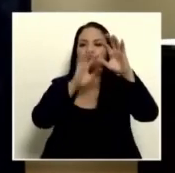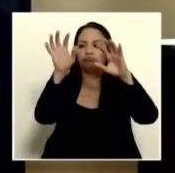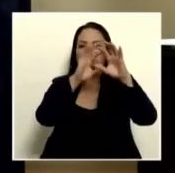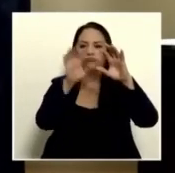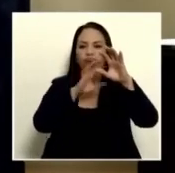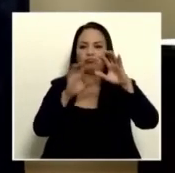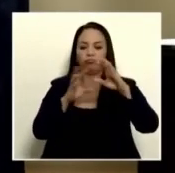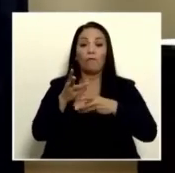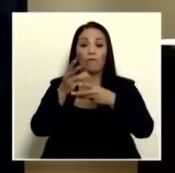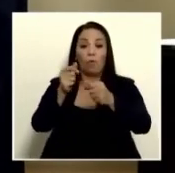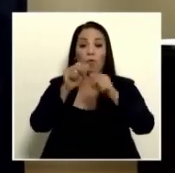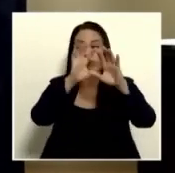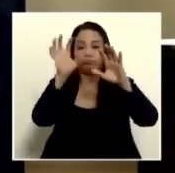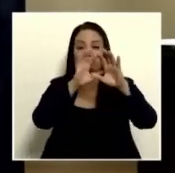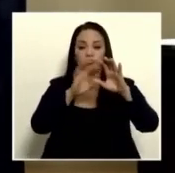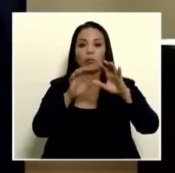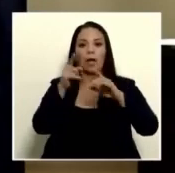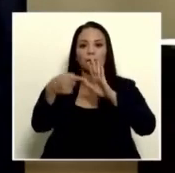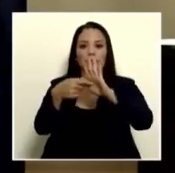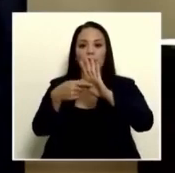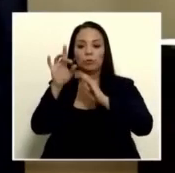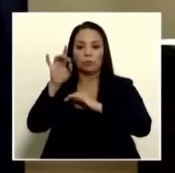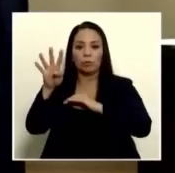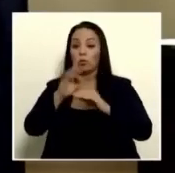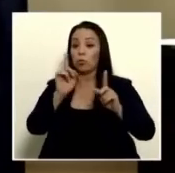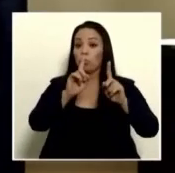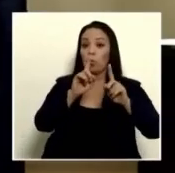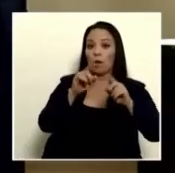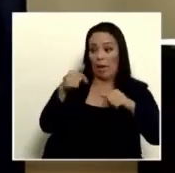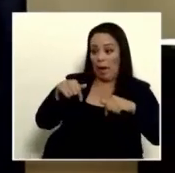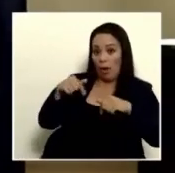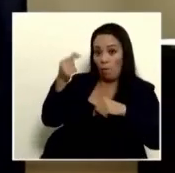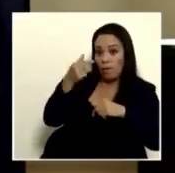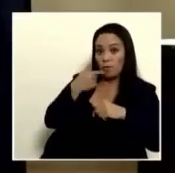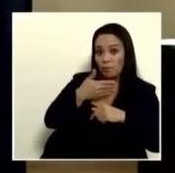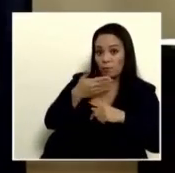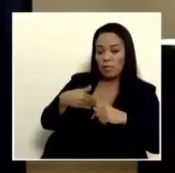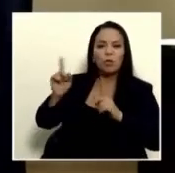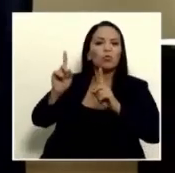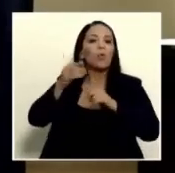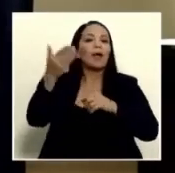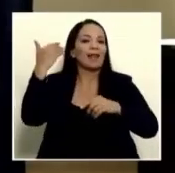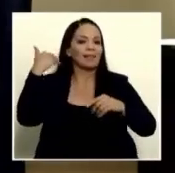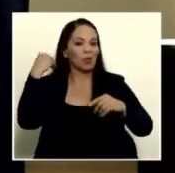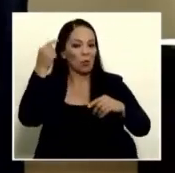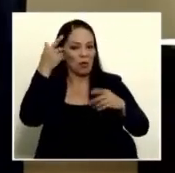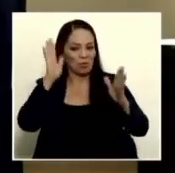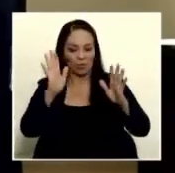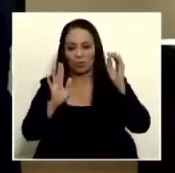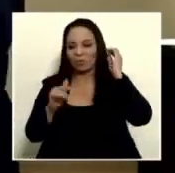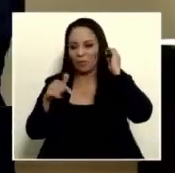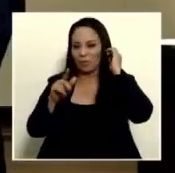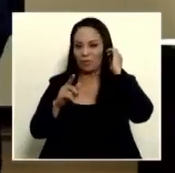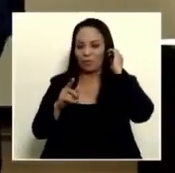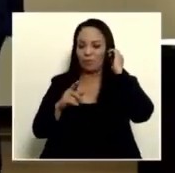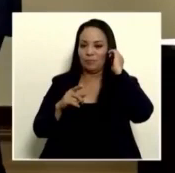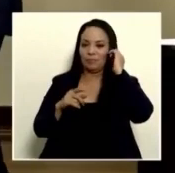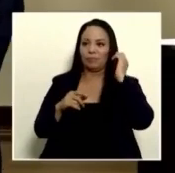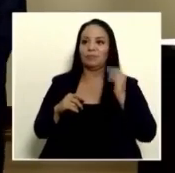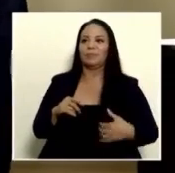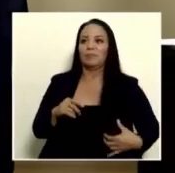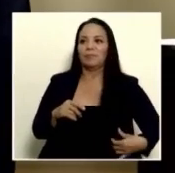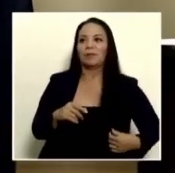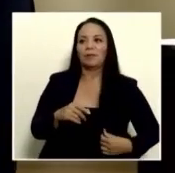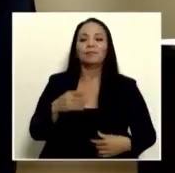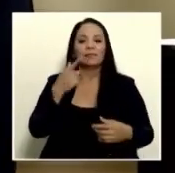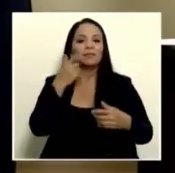donde mostramos los 84 requisitos ¿en este gobierno? en el anterior ah bueno sí por eso no enseñado ni sabemos no lo enseñaron no no